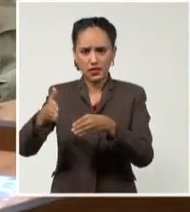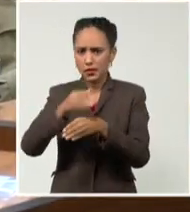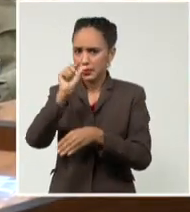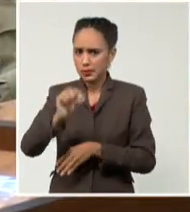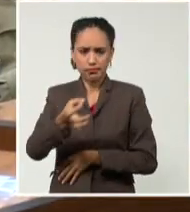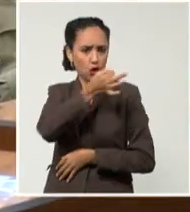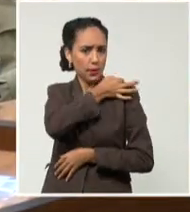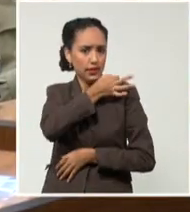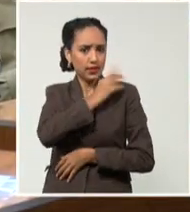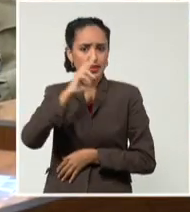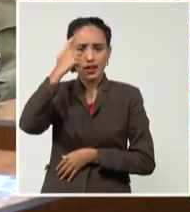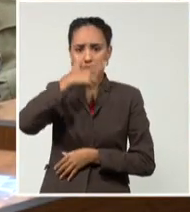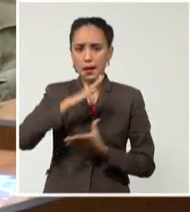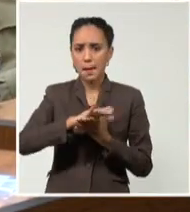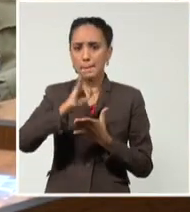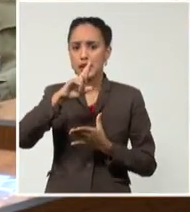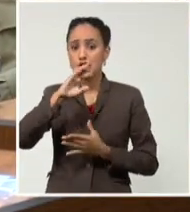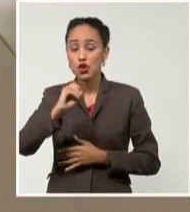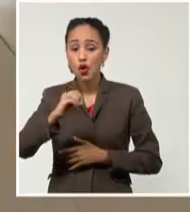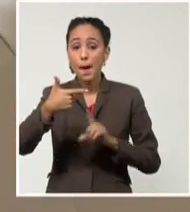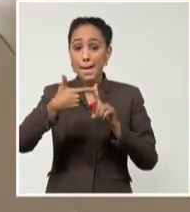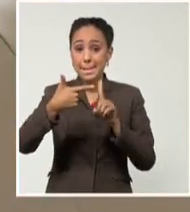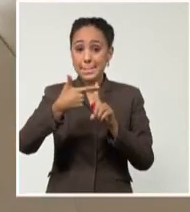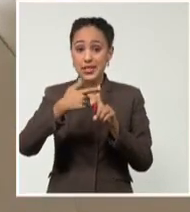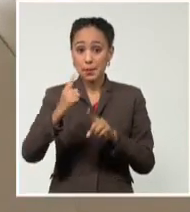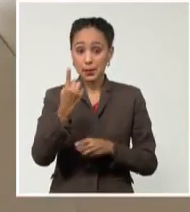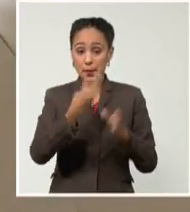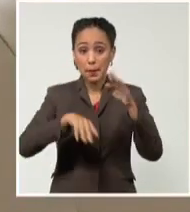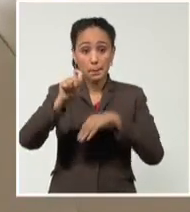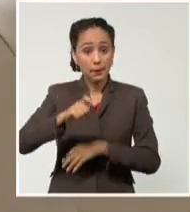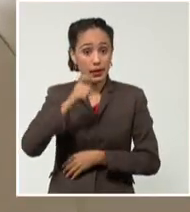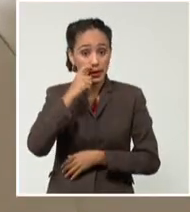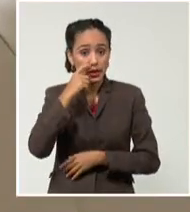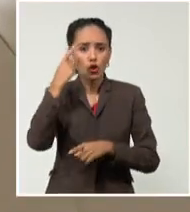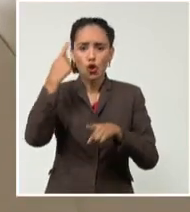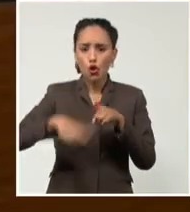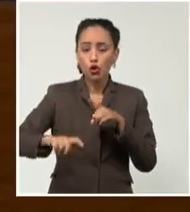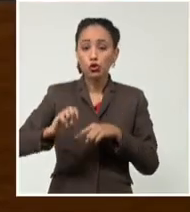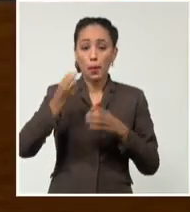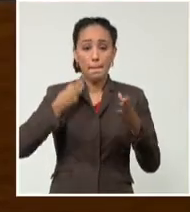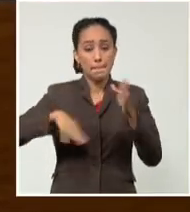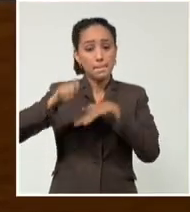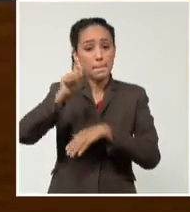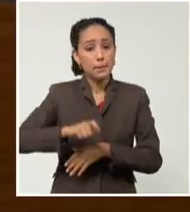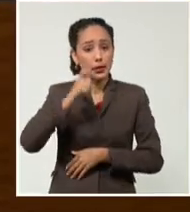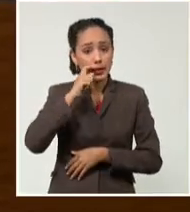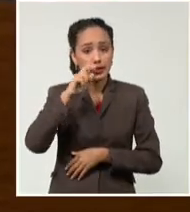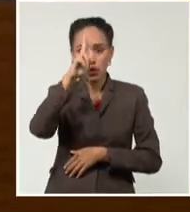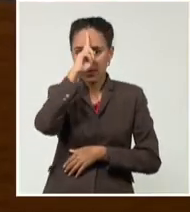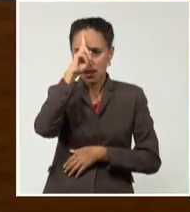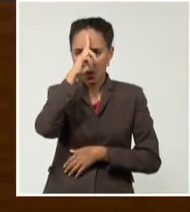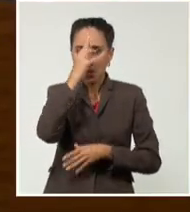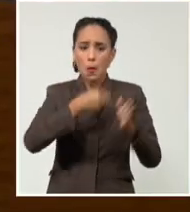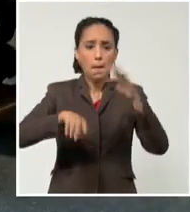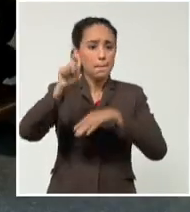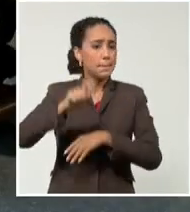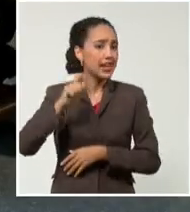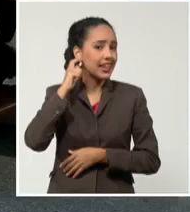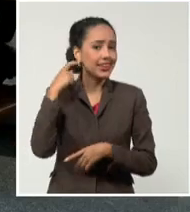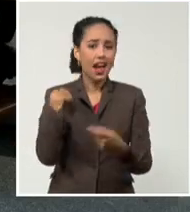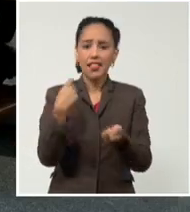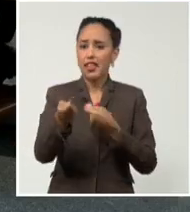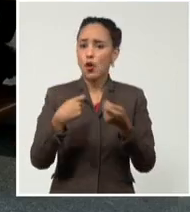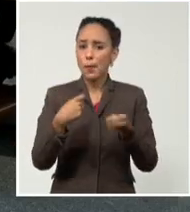Ramiro, el viceprimer ministro Morales, el ministro de Salud, la viceministra primera de Comercio, en fin, un grupo de